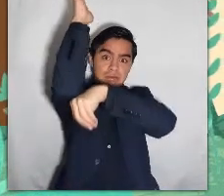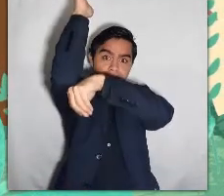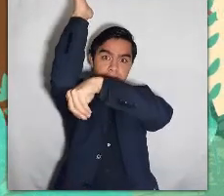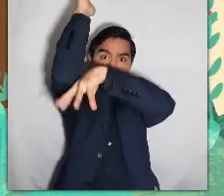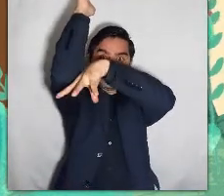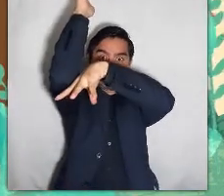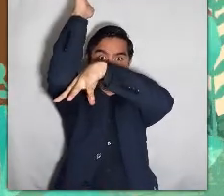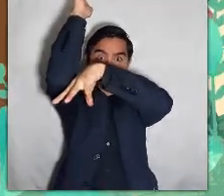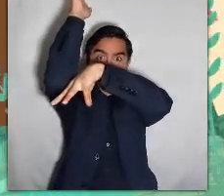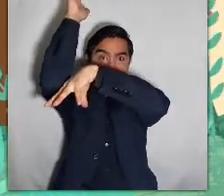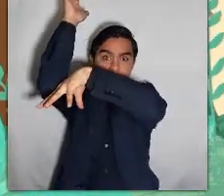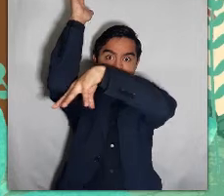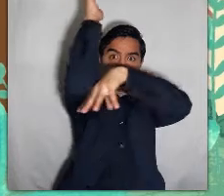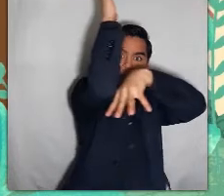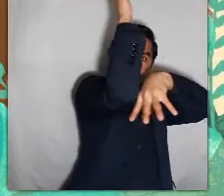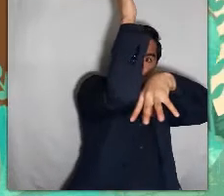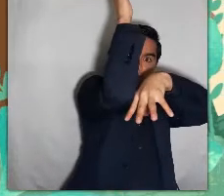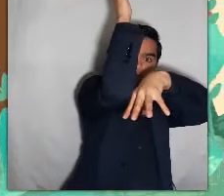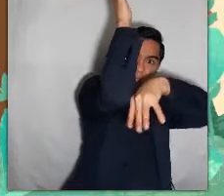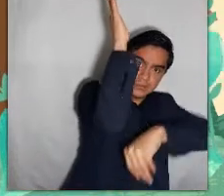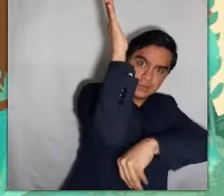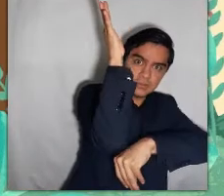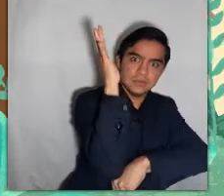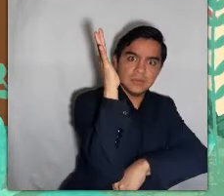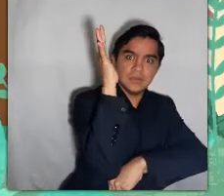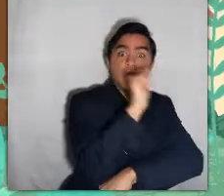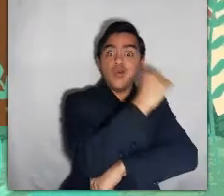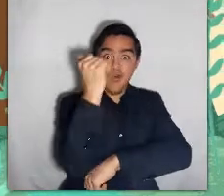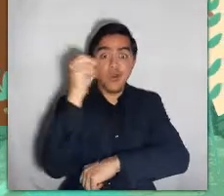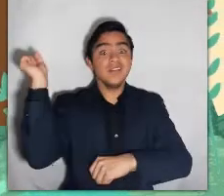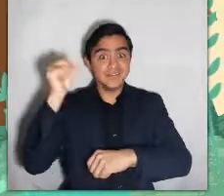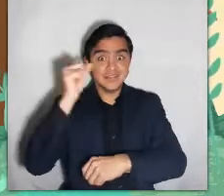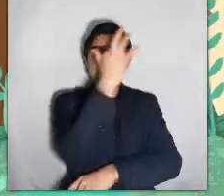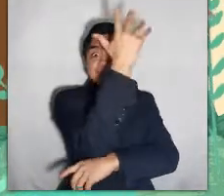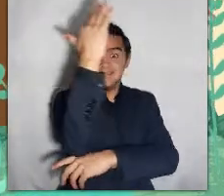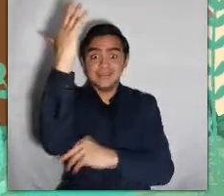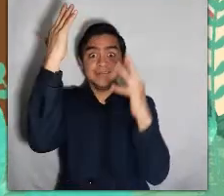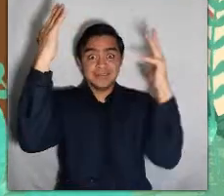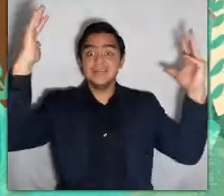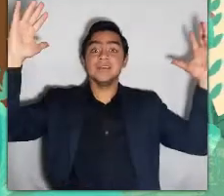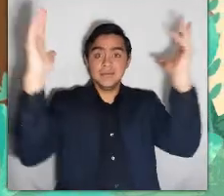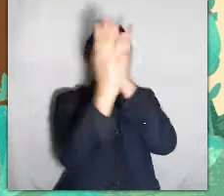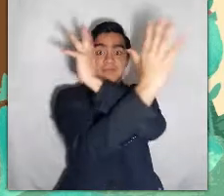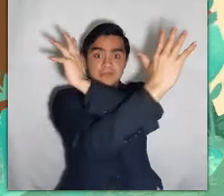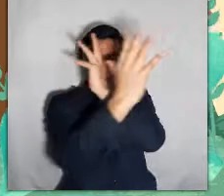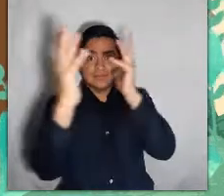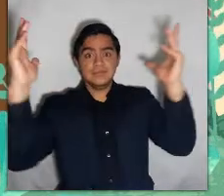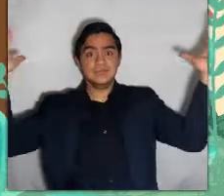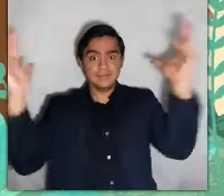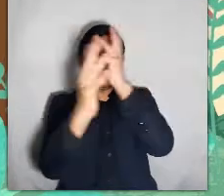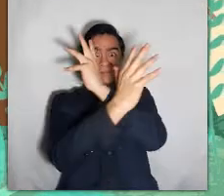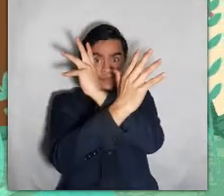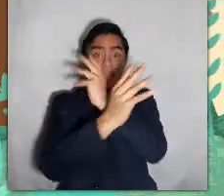levanta sus raíces del suelo y se cambia de sitio. ¡Sí, los árboles andan! Y